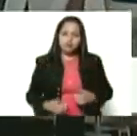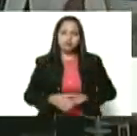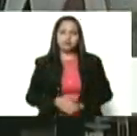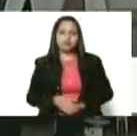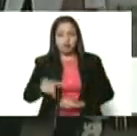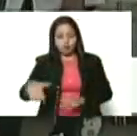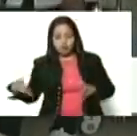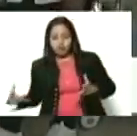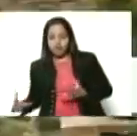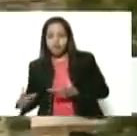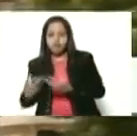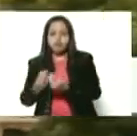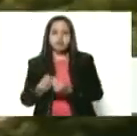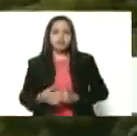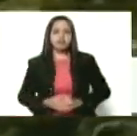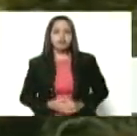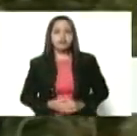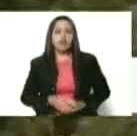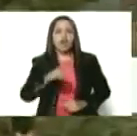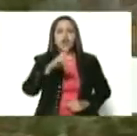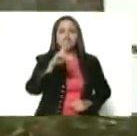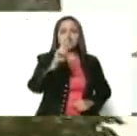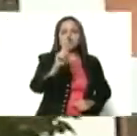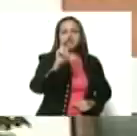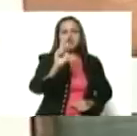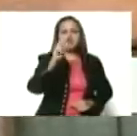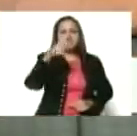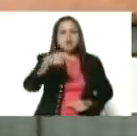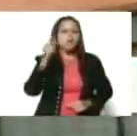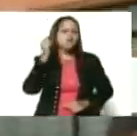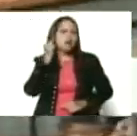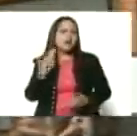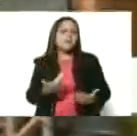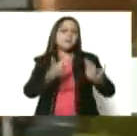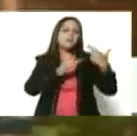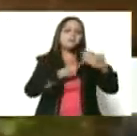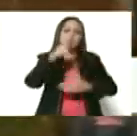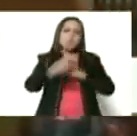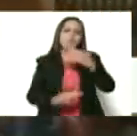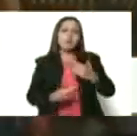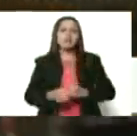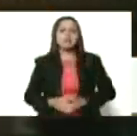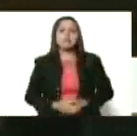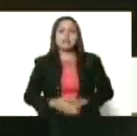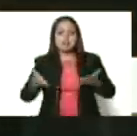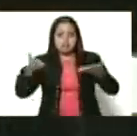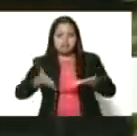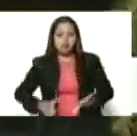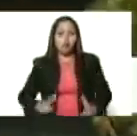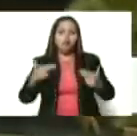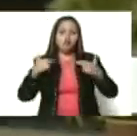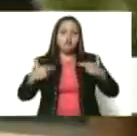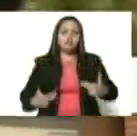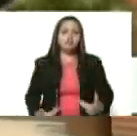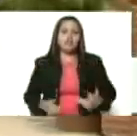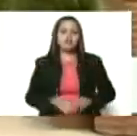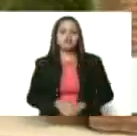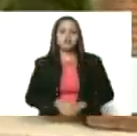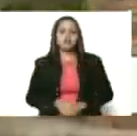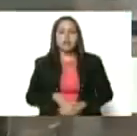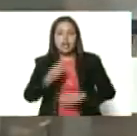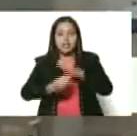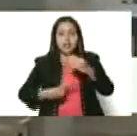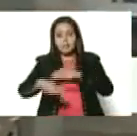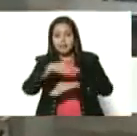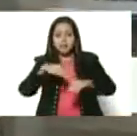encuentro con la compañera Ruth. Ruth es la responsable del programa de parto humanizado, ruta materna por el Ministerio